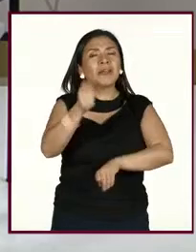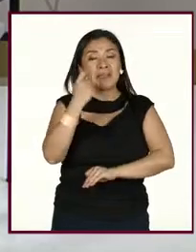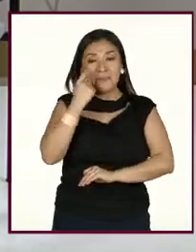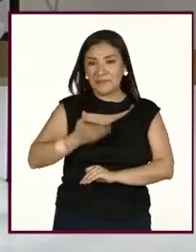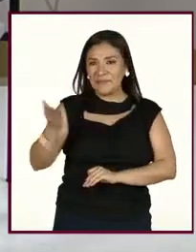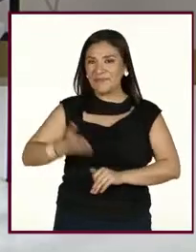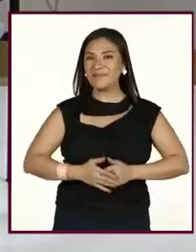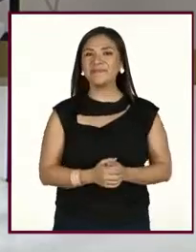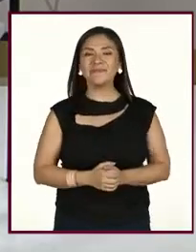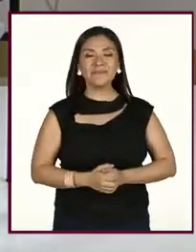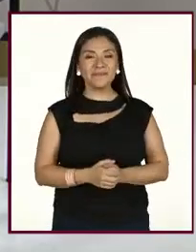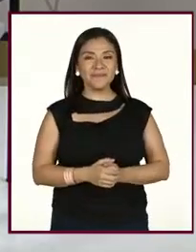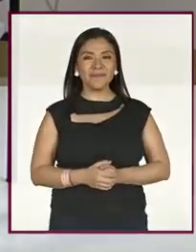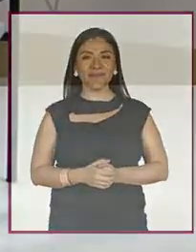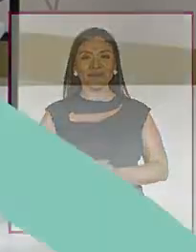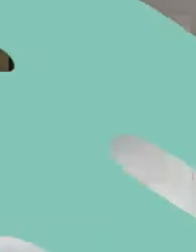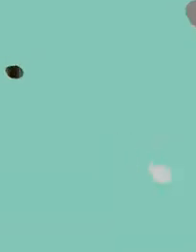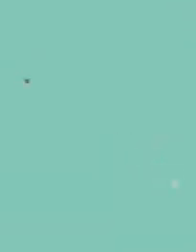invitada.